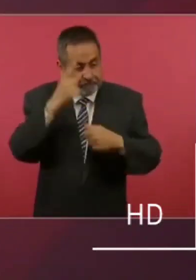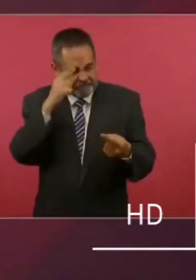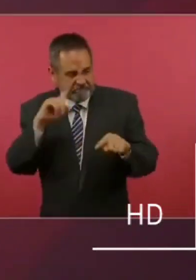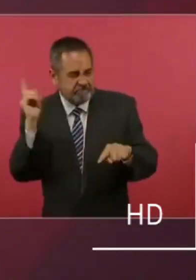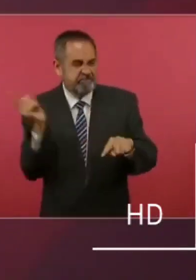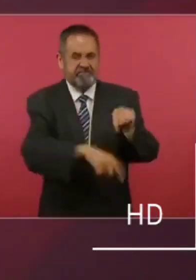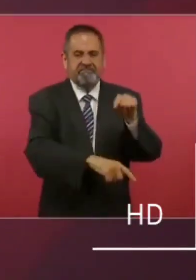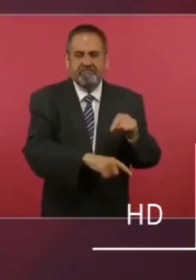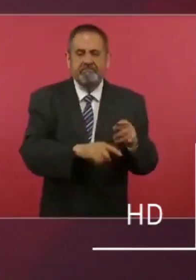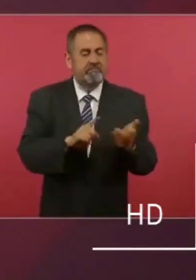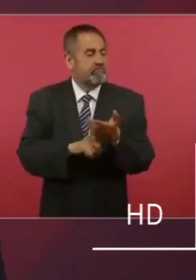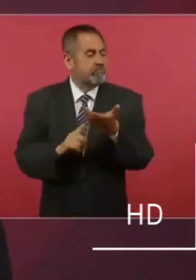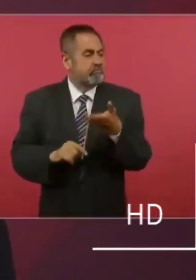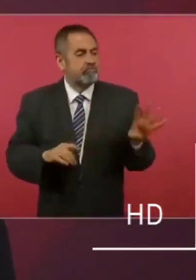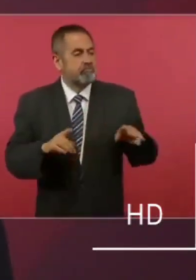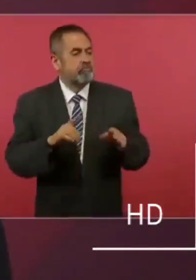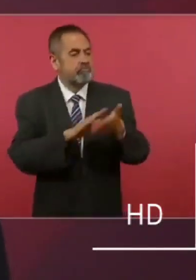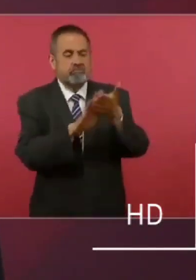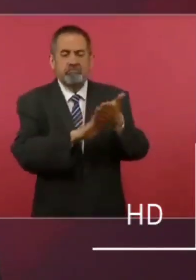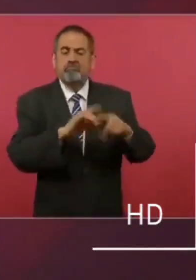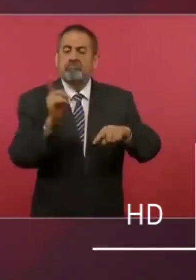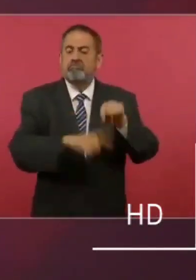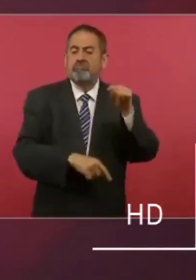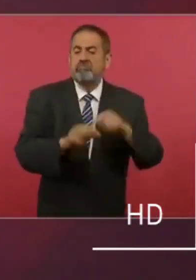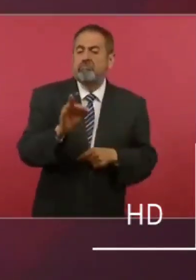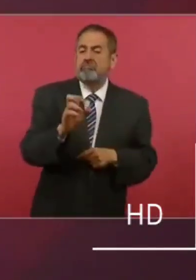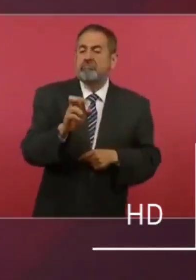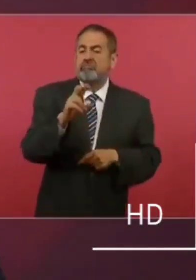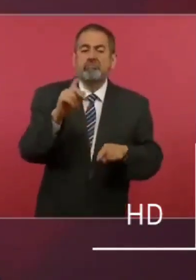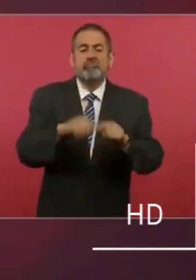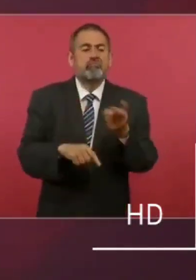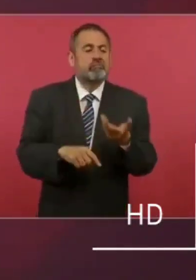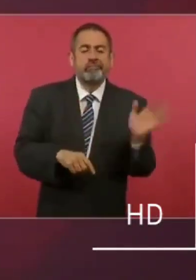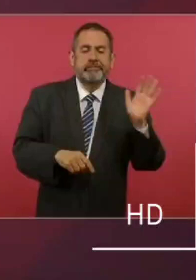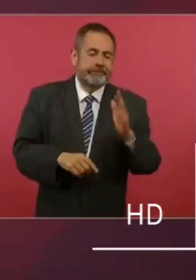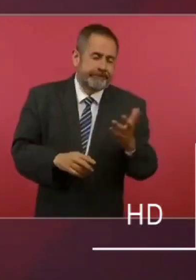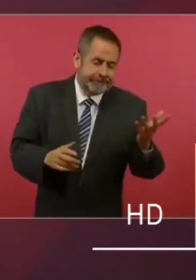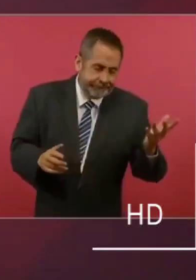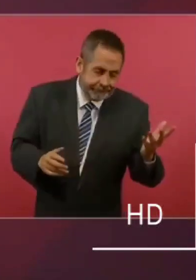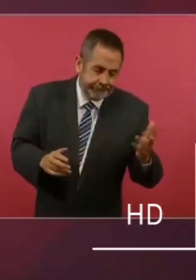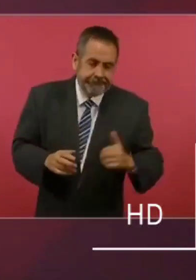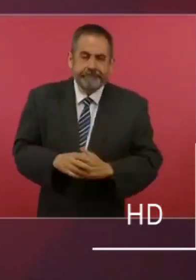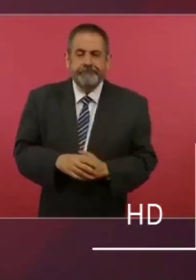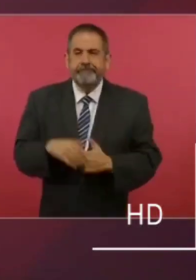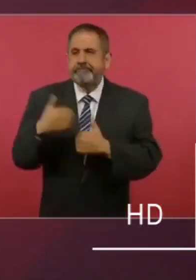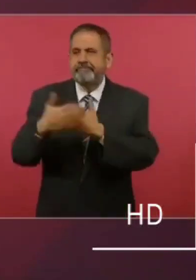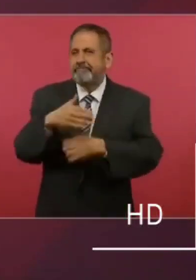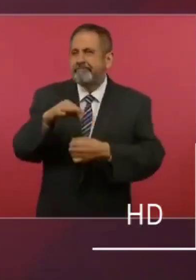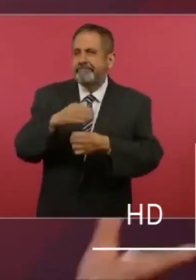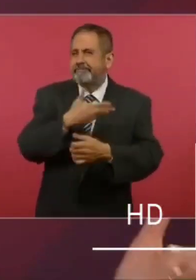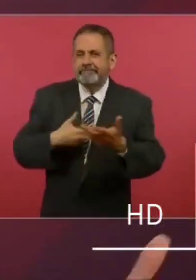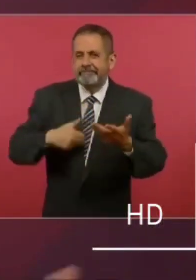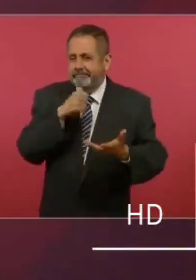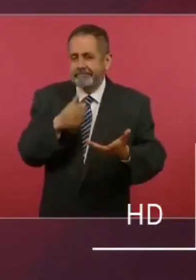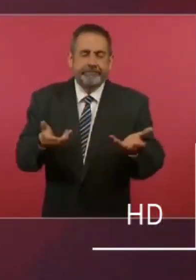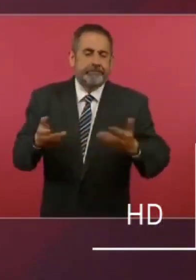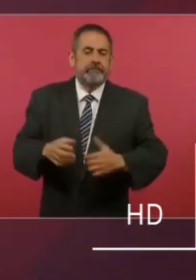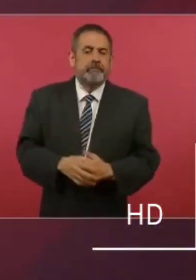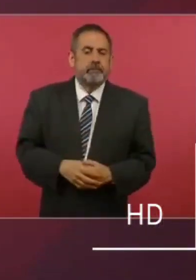a la senadora y sacarla de la contienda presidencial. Hay que decir, no querríamos